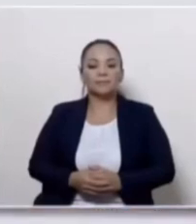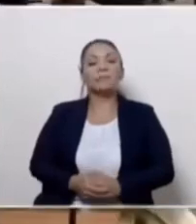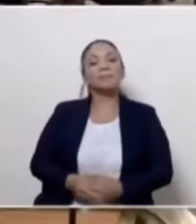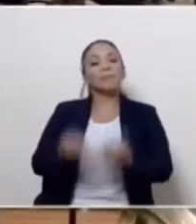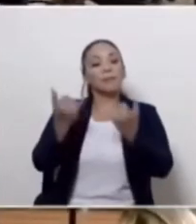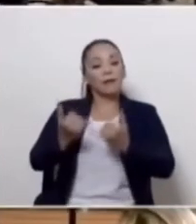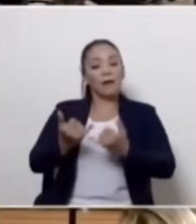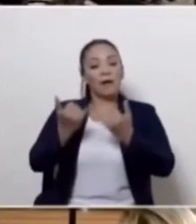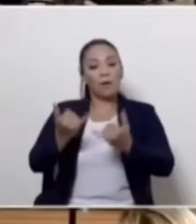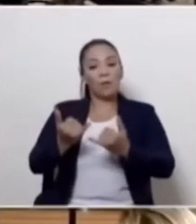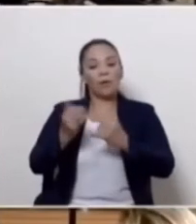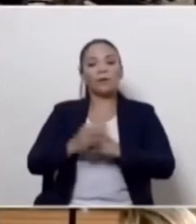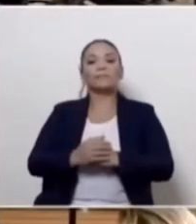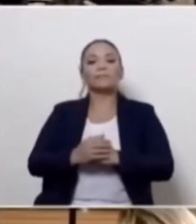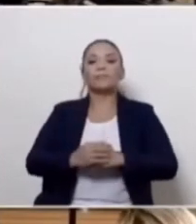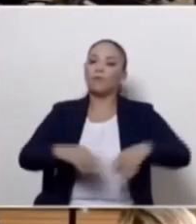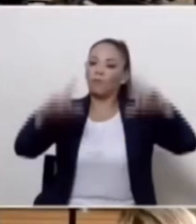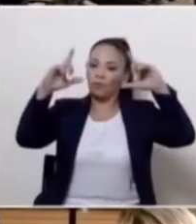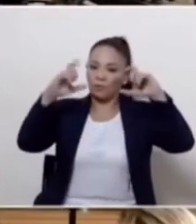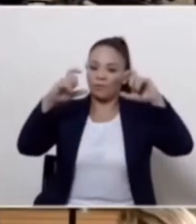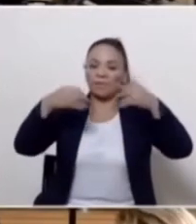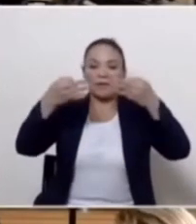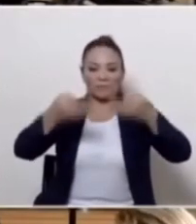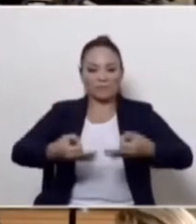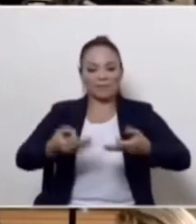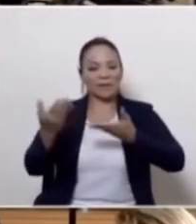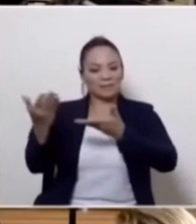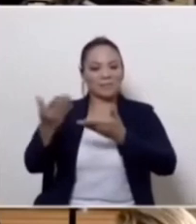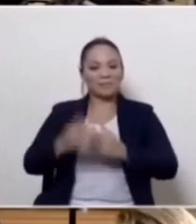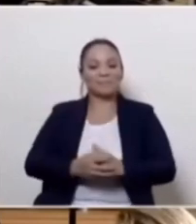Procedemos ahora a la toma de la fotografía oficial.